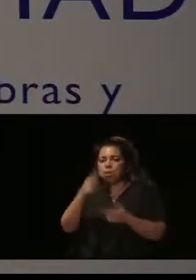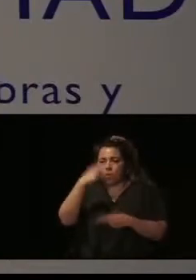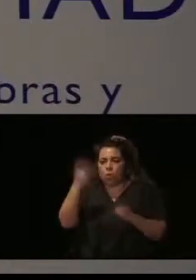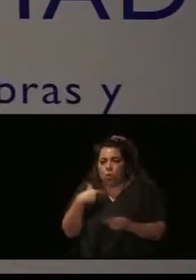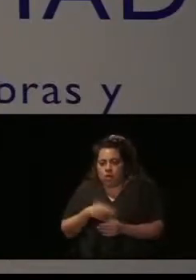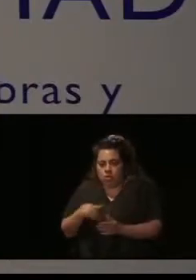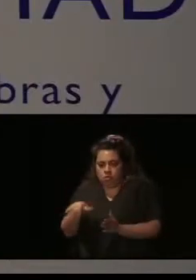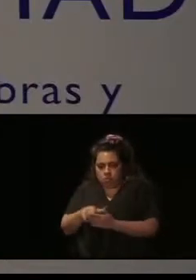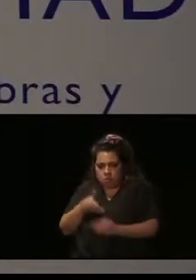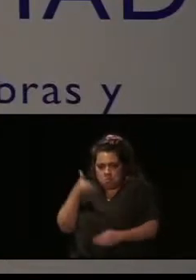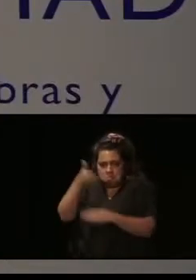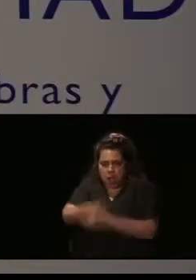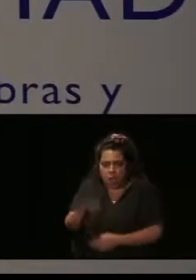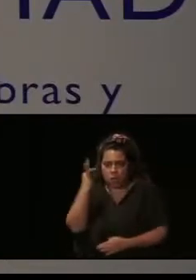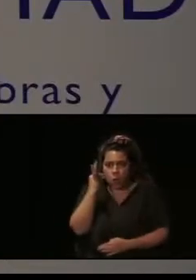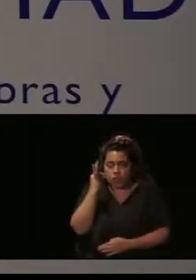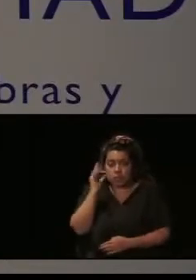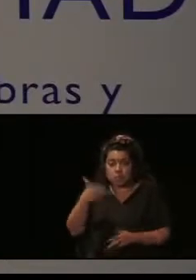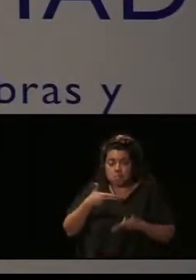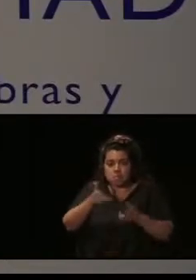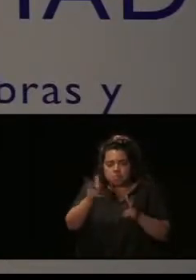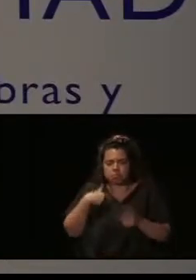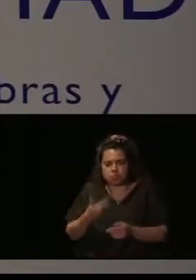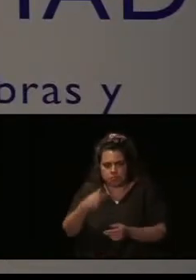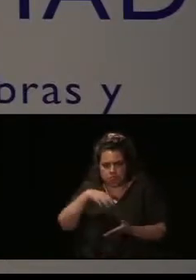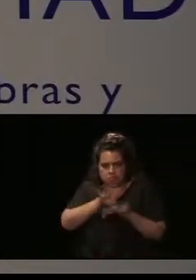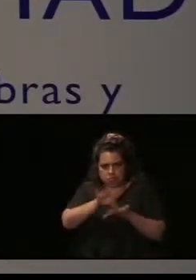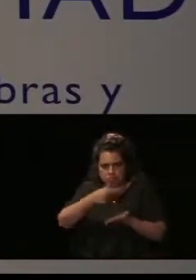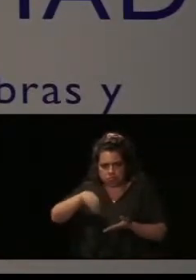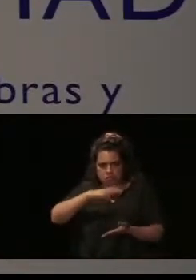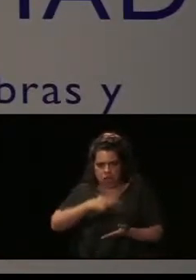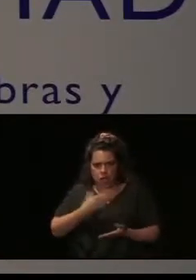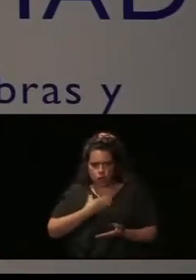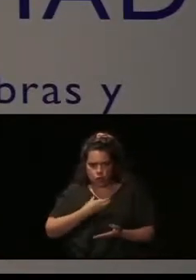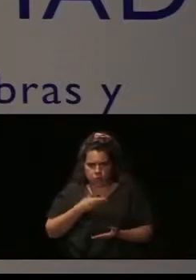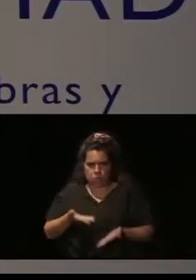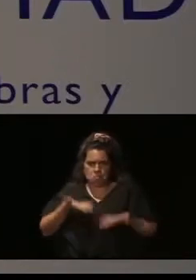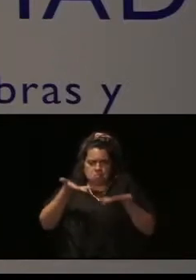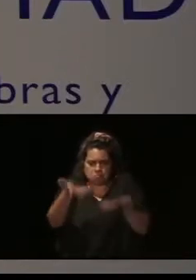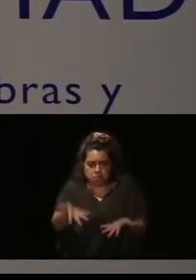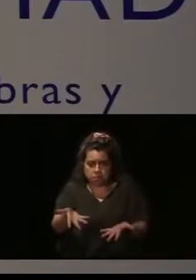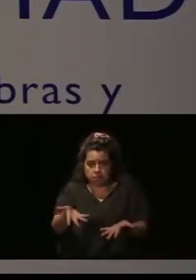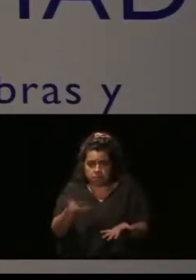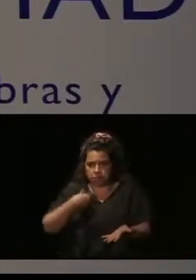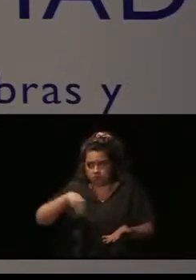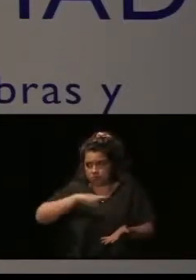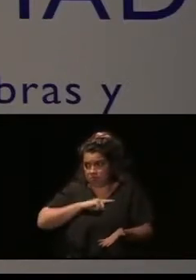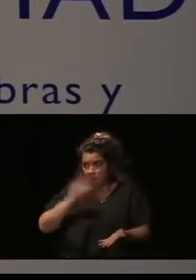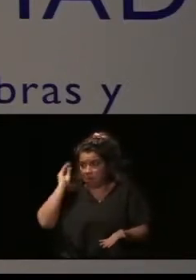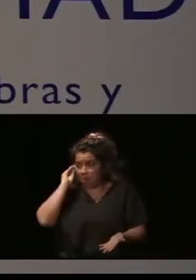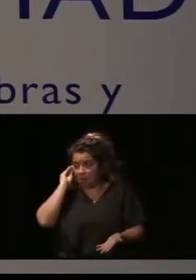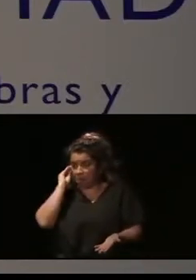y le permiten acceder a servicios que prestamos en el ayuntamiento y que muchas personas damos por hecho.